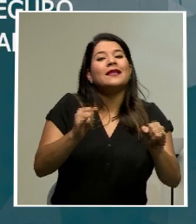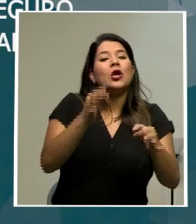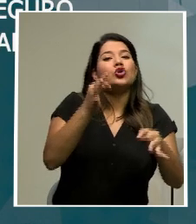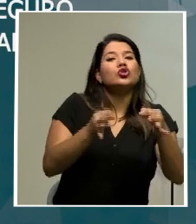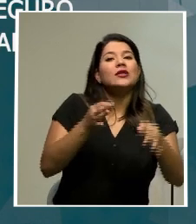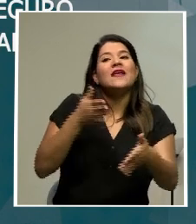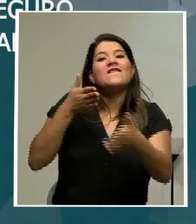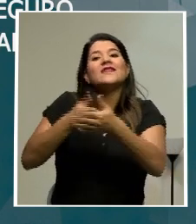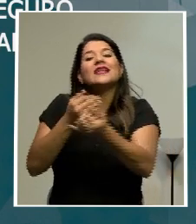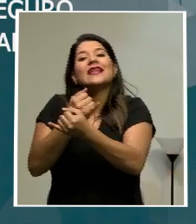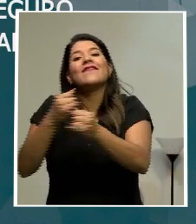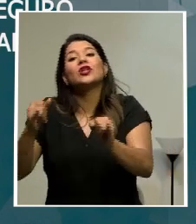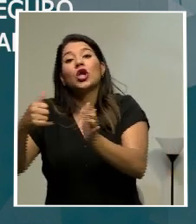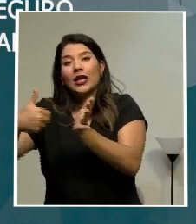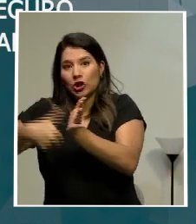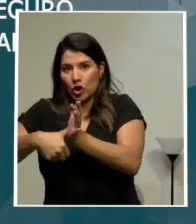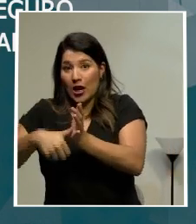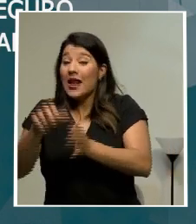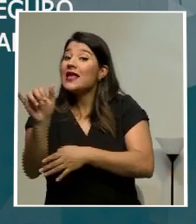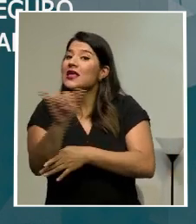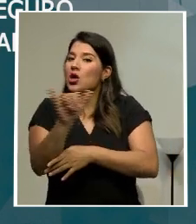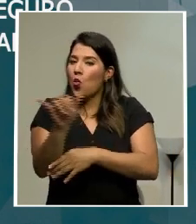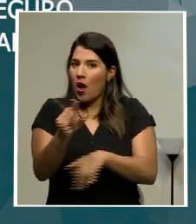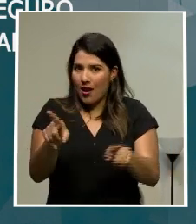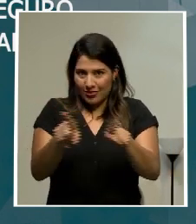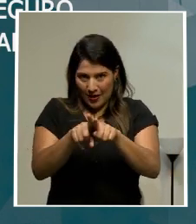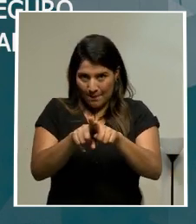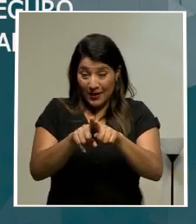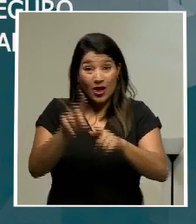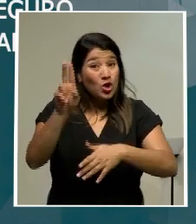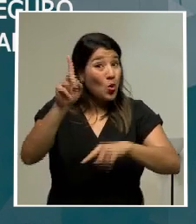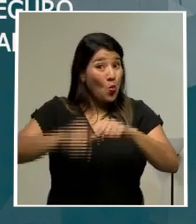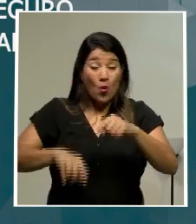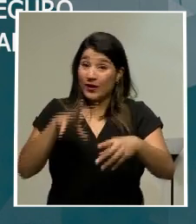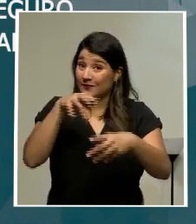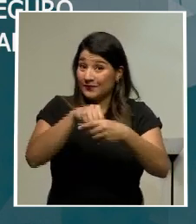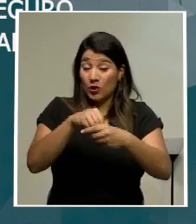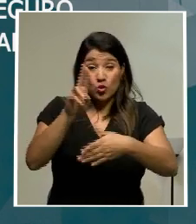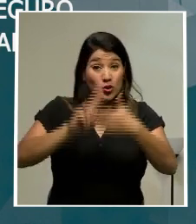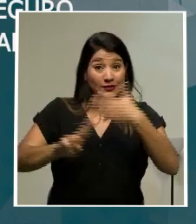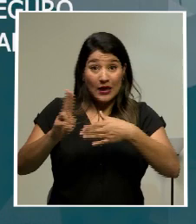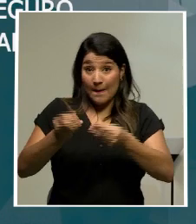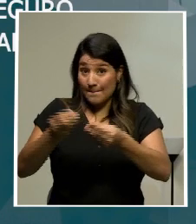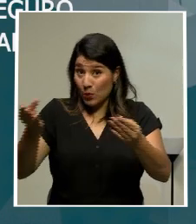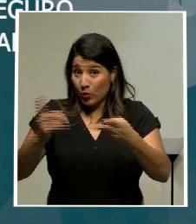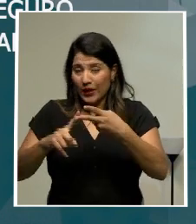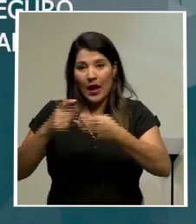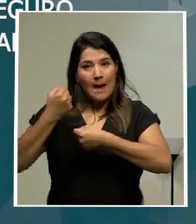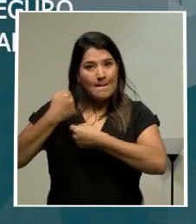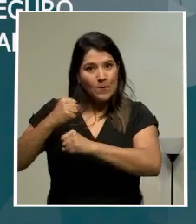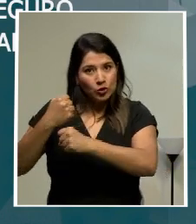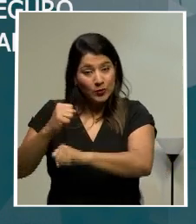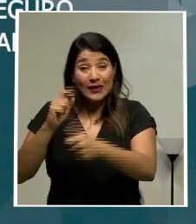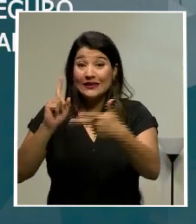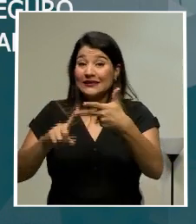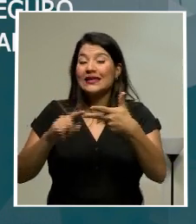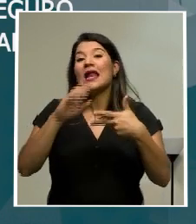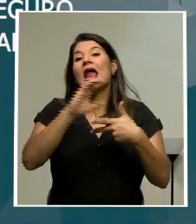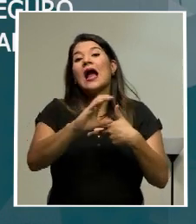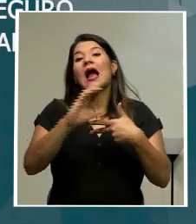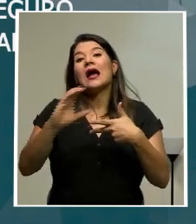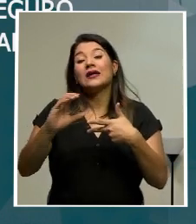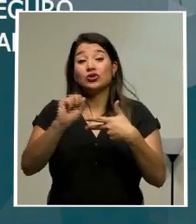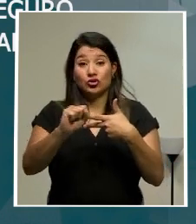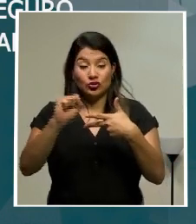Lo mismo sucedió con el tema de las universidades públicas, las municipalidades y la Caja Costarricense